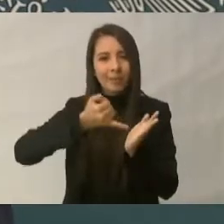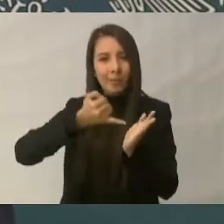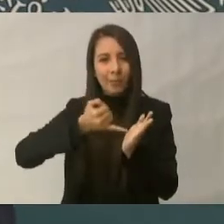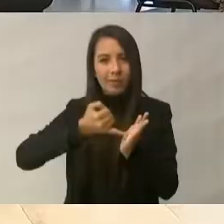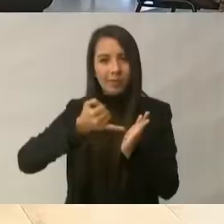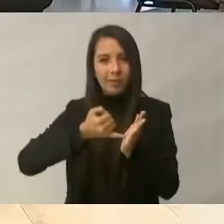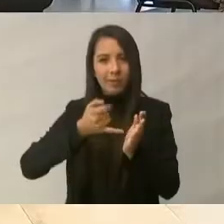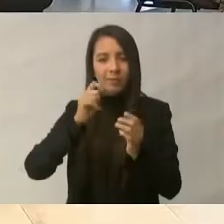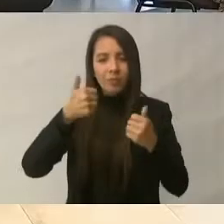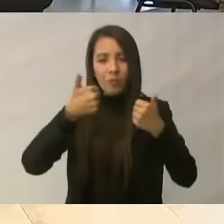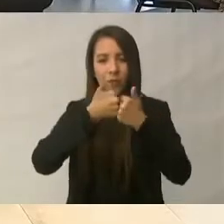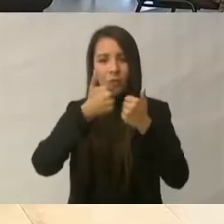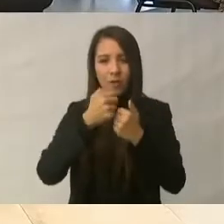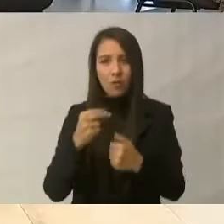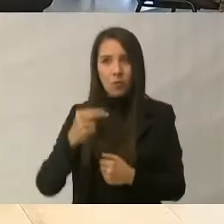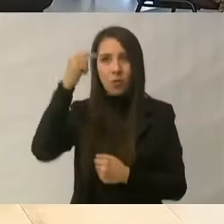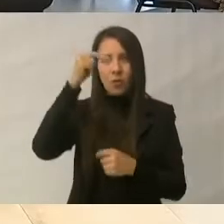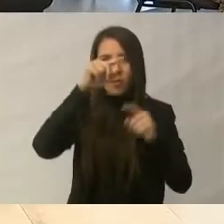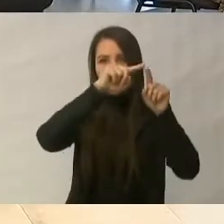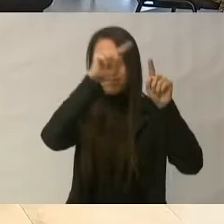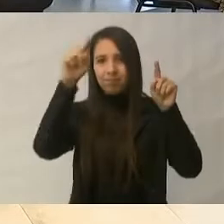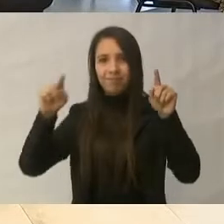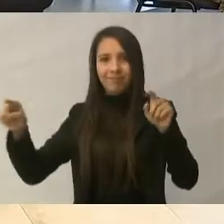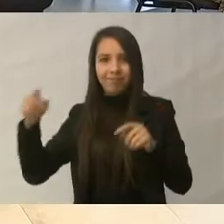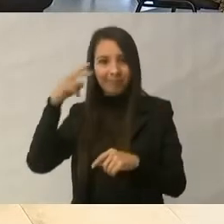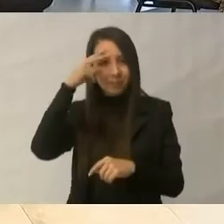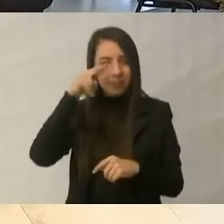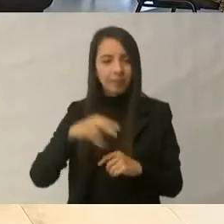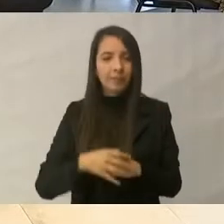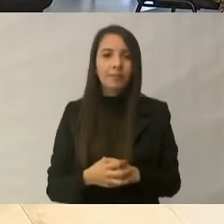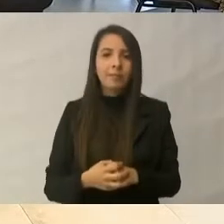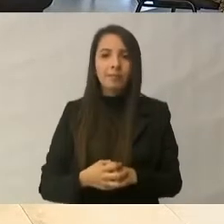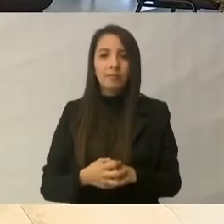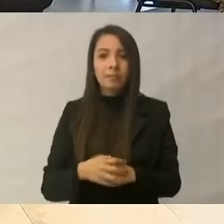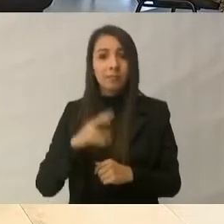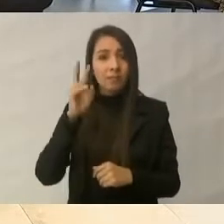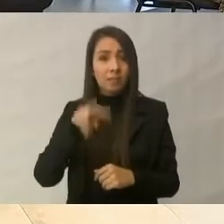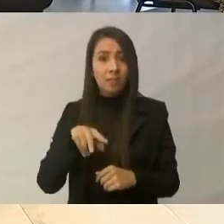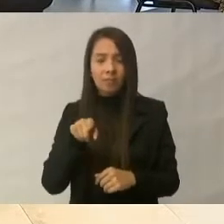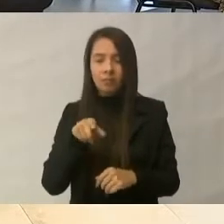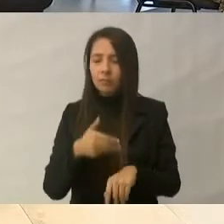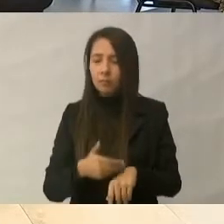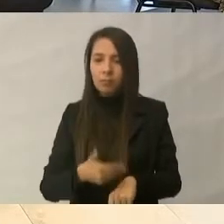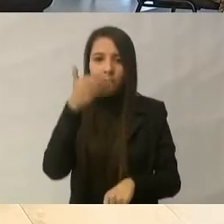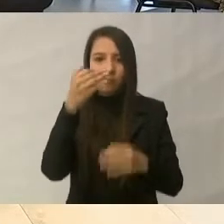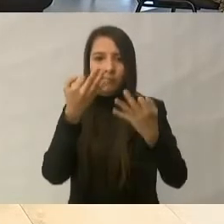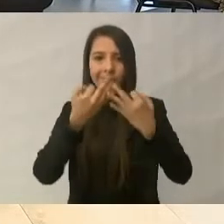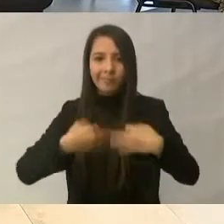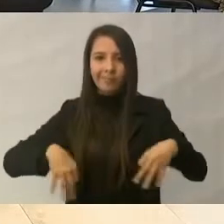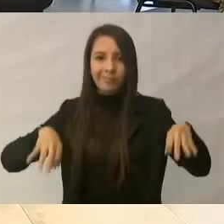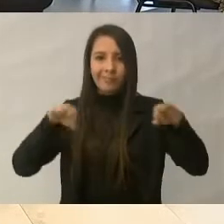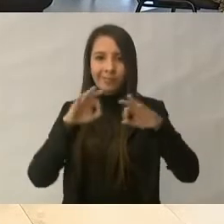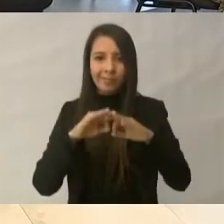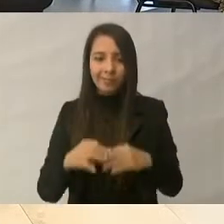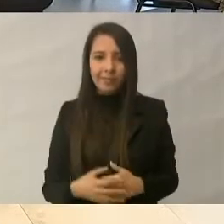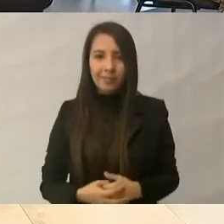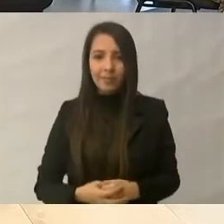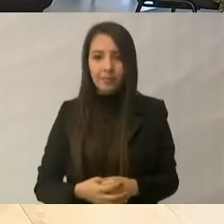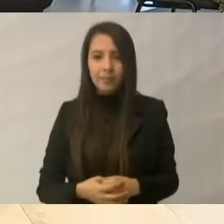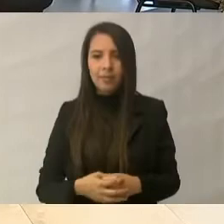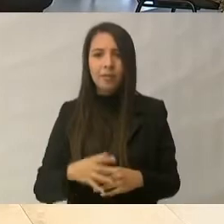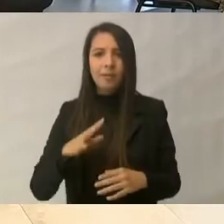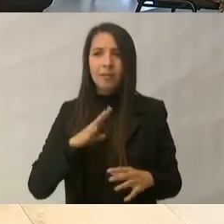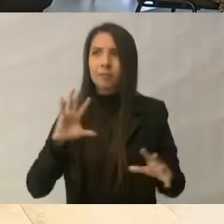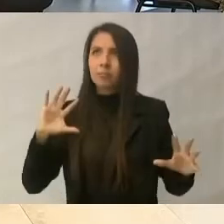norte. Este es un programa muy importante, con mucha